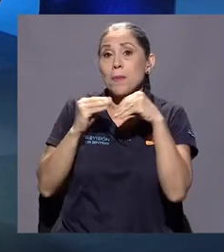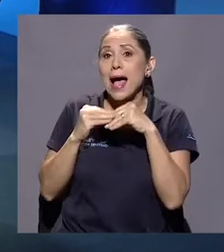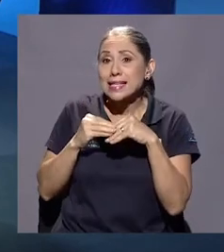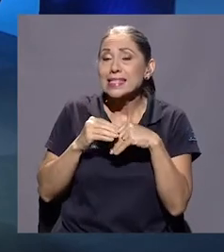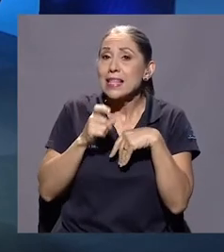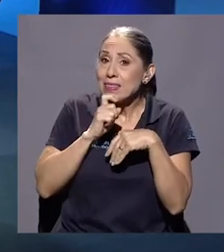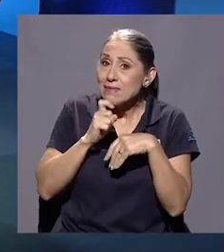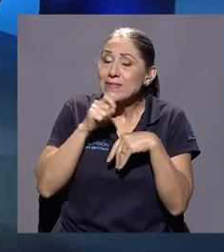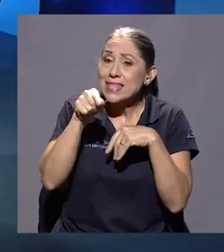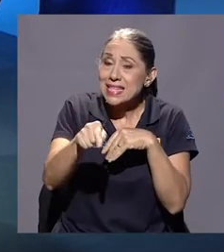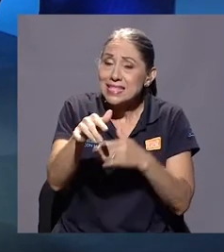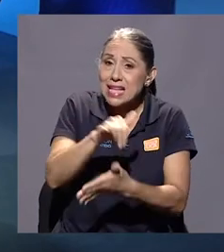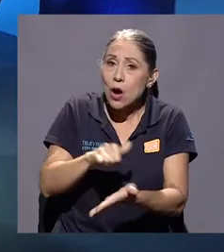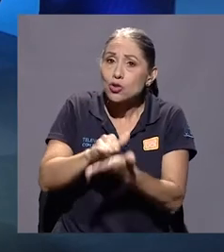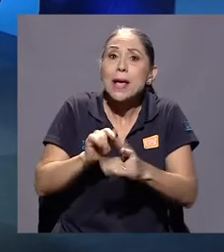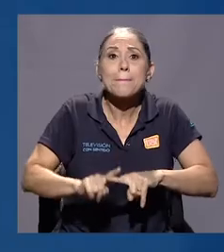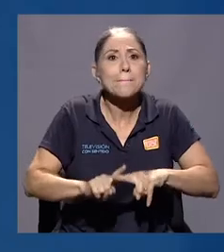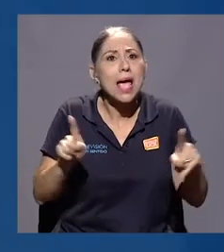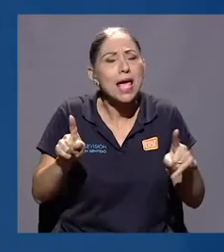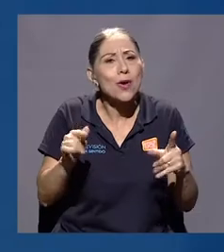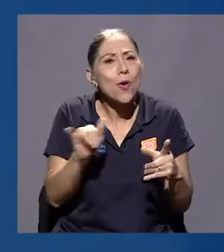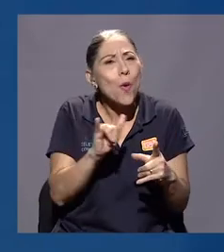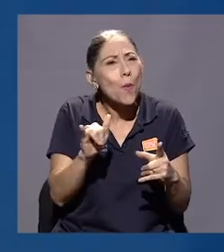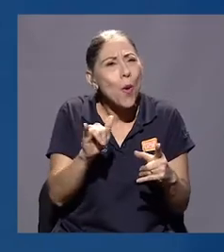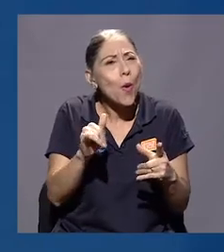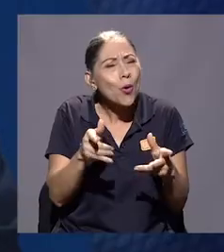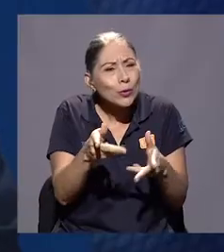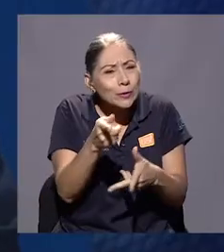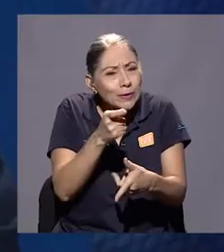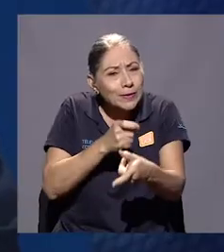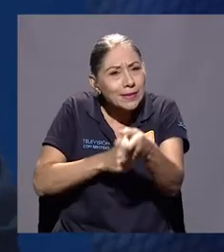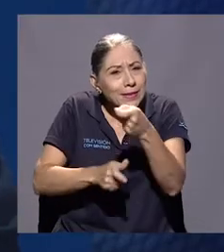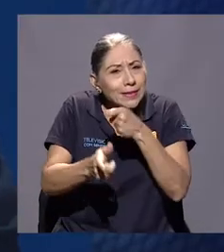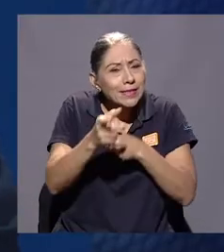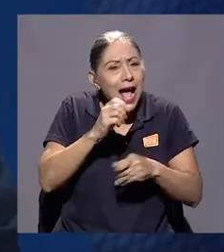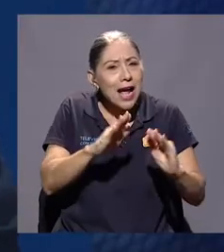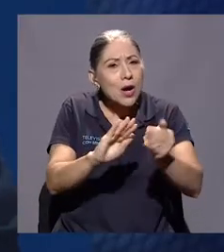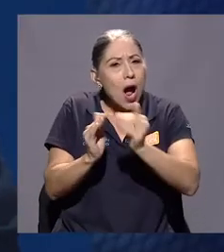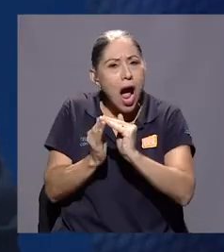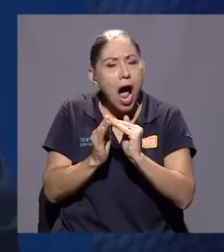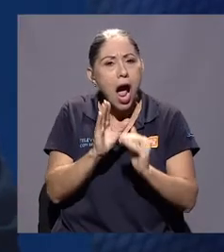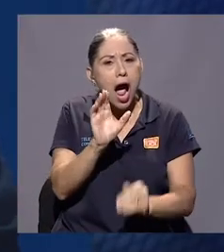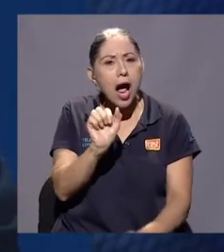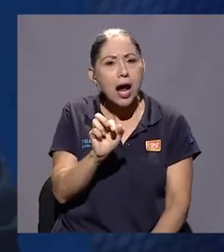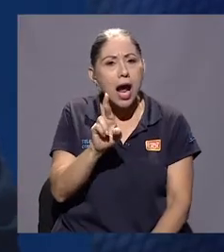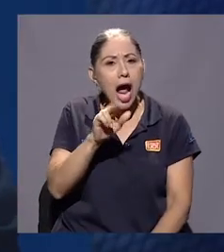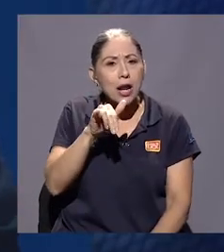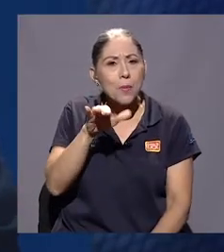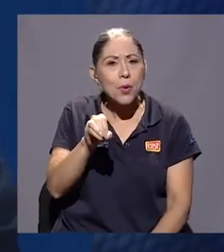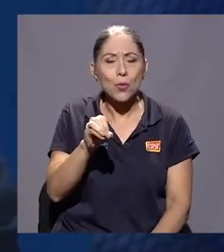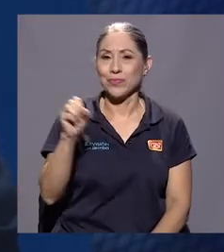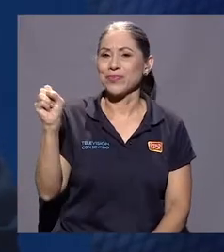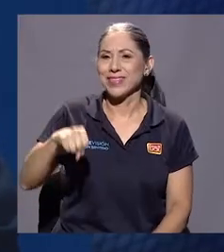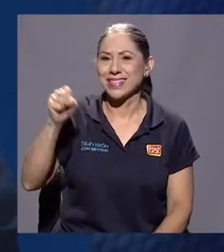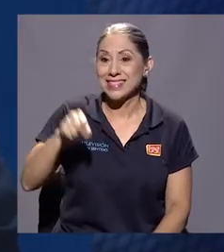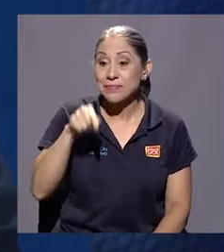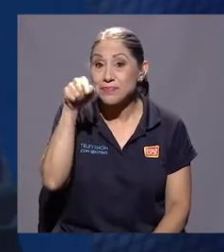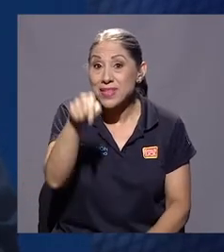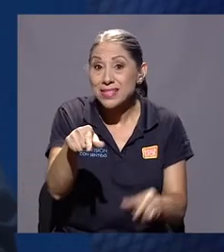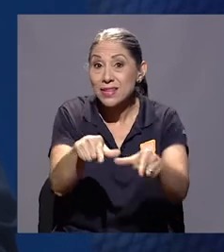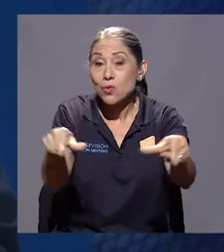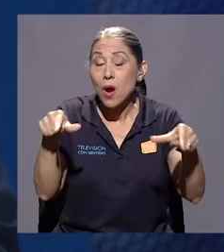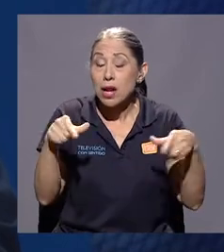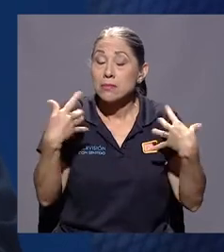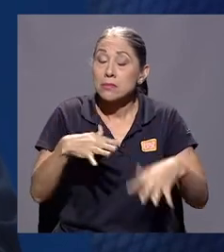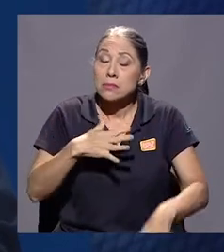es el acarpio la que atrae como un imán. Sí, claro. Primero, el lugar es fascinante porque es esta